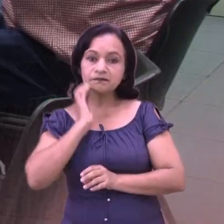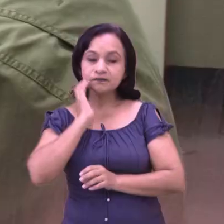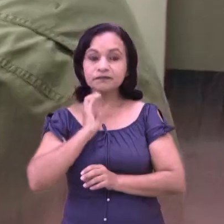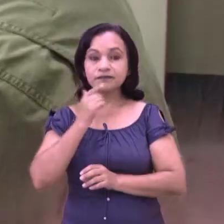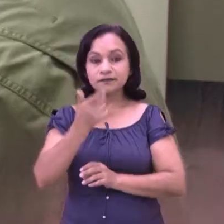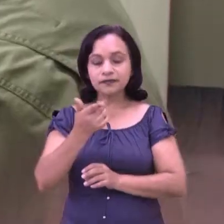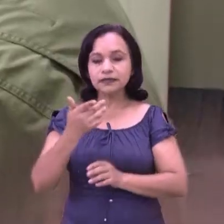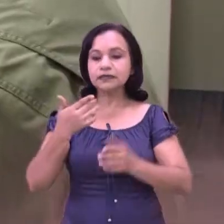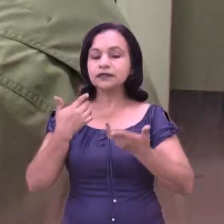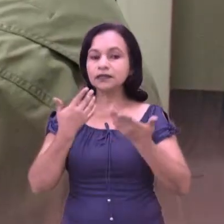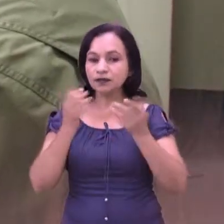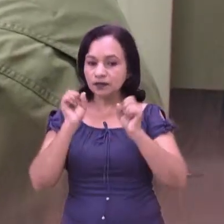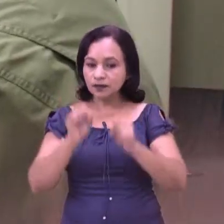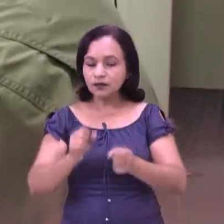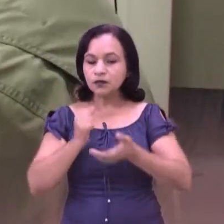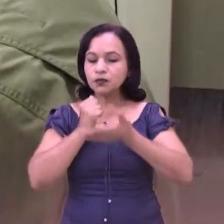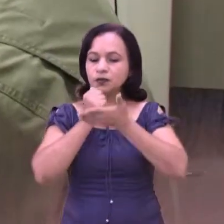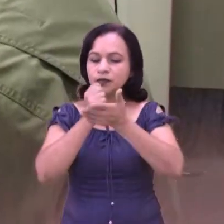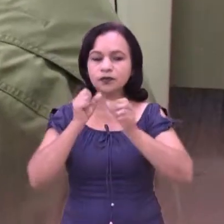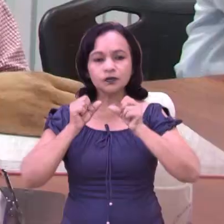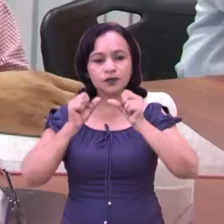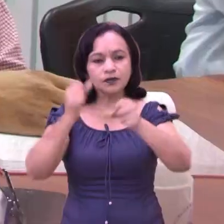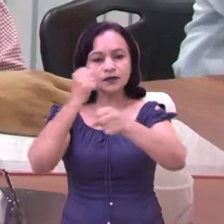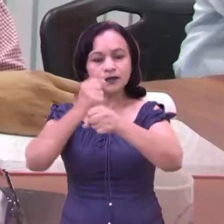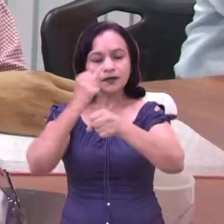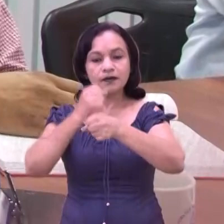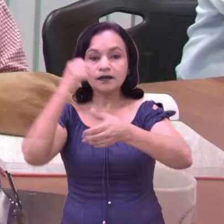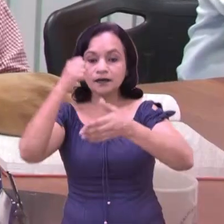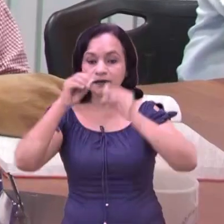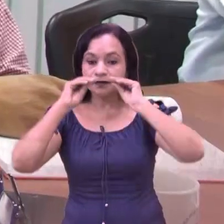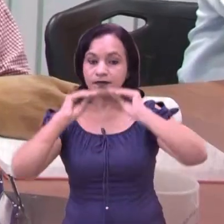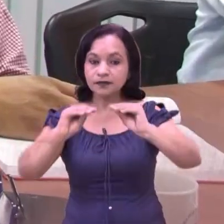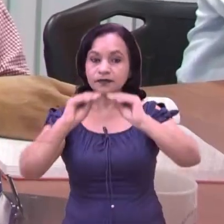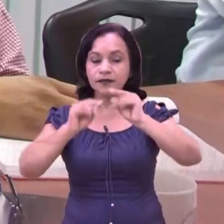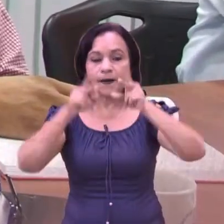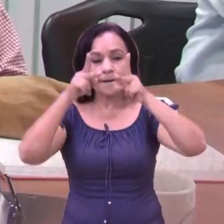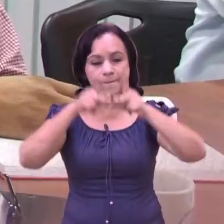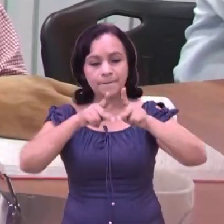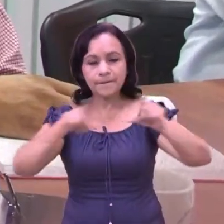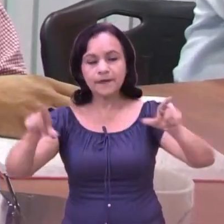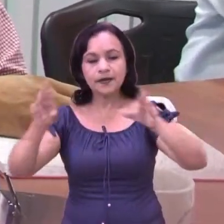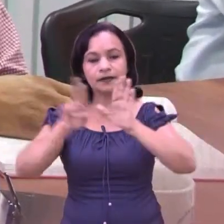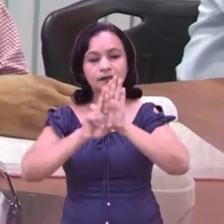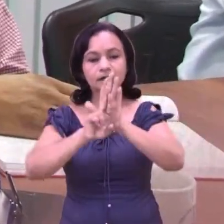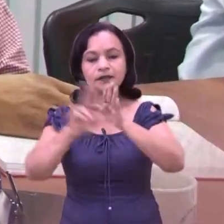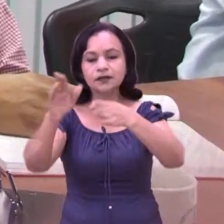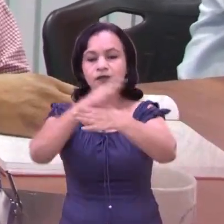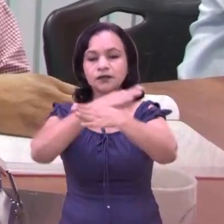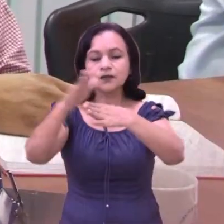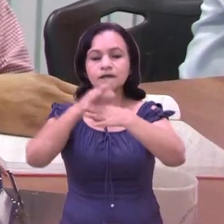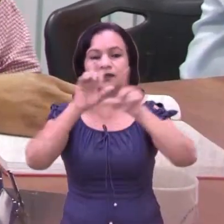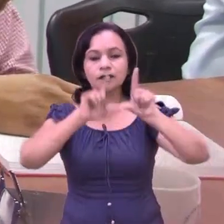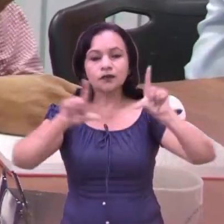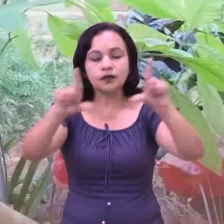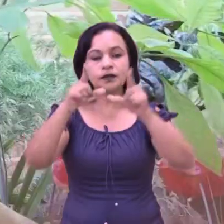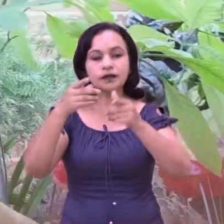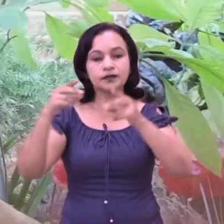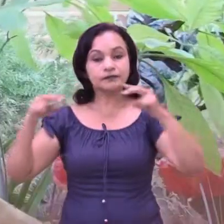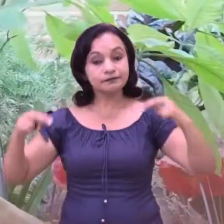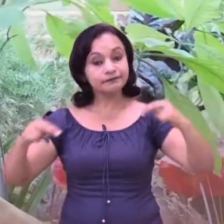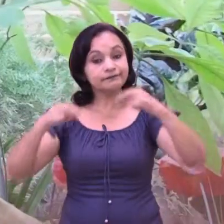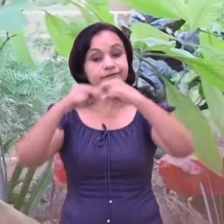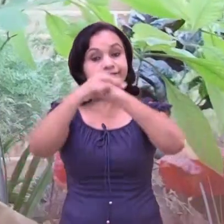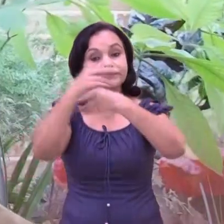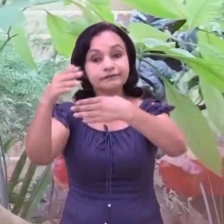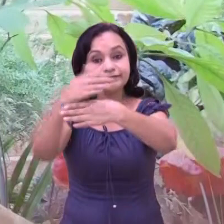emergencias es la que llena las expectativas de continuar trabajando desde el fortalecimiento en los planes de respuesta de estos centros de compras. Estamos